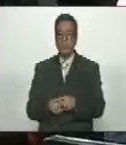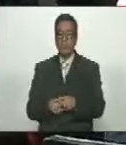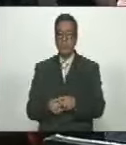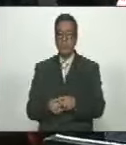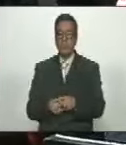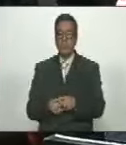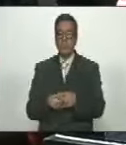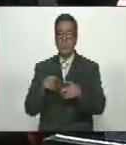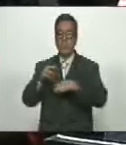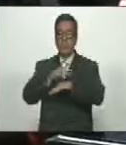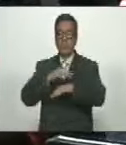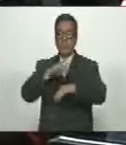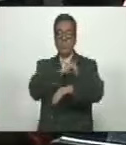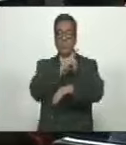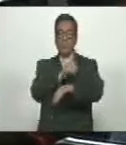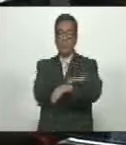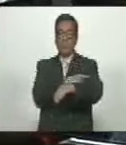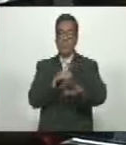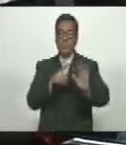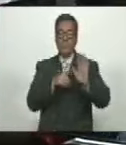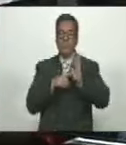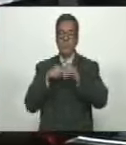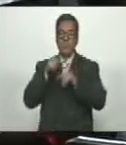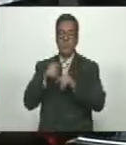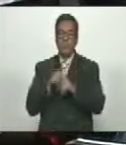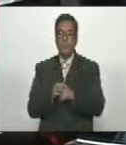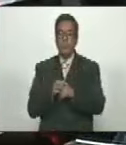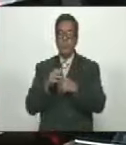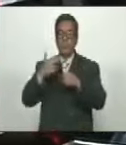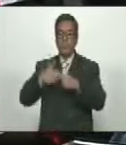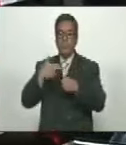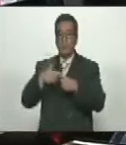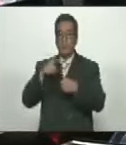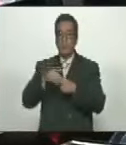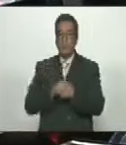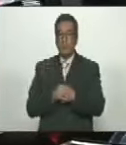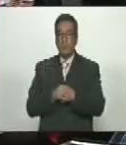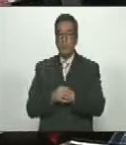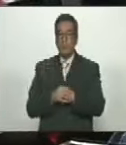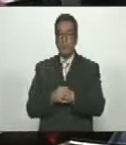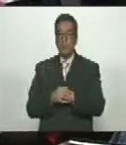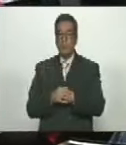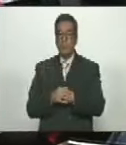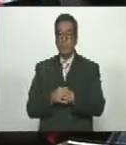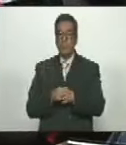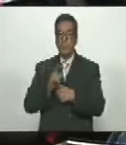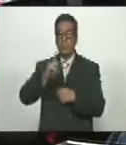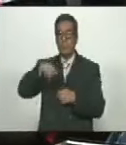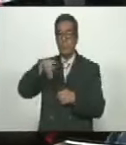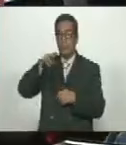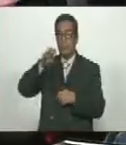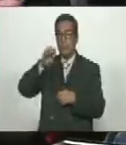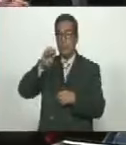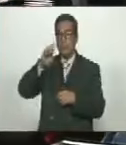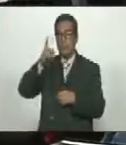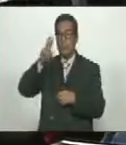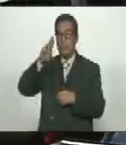el ministro del poder popular para el petróleo Pedro Teyechea